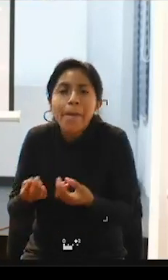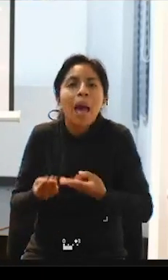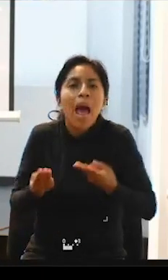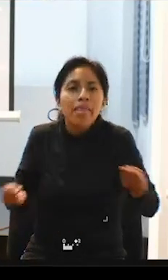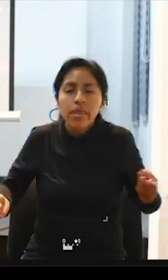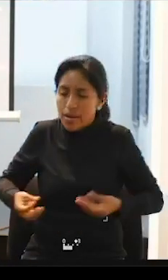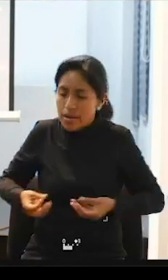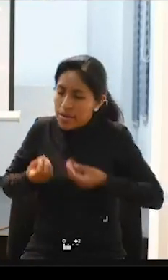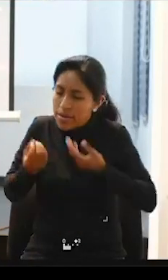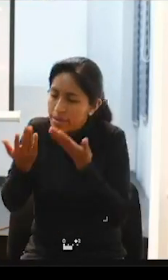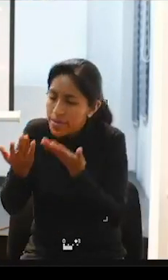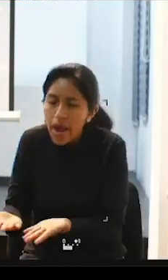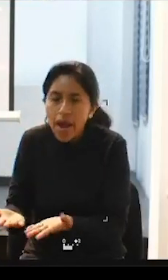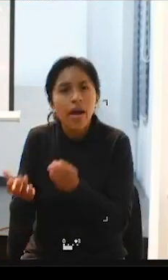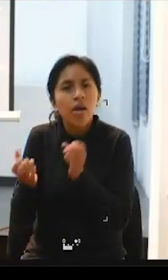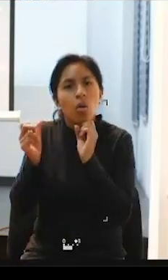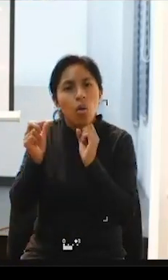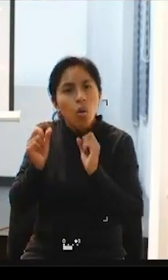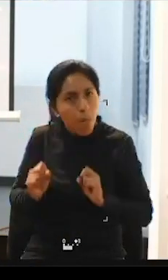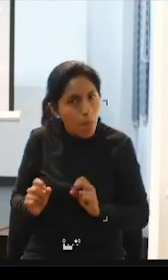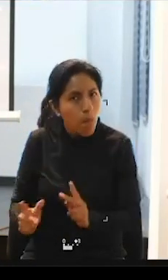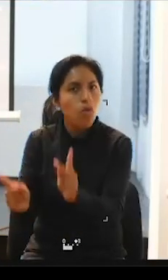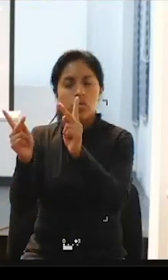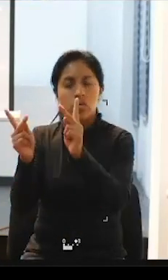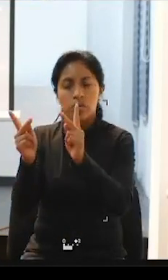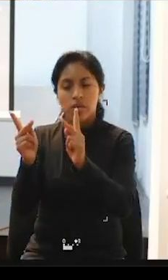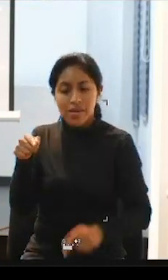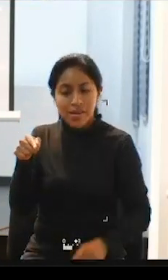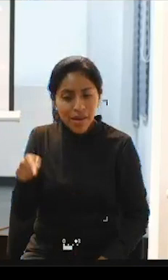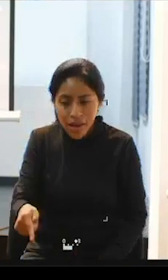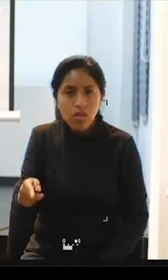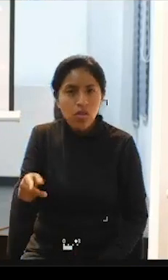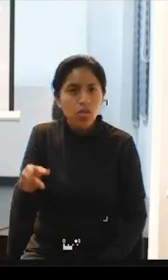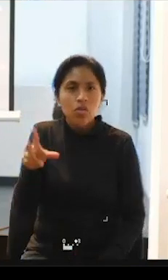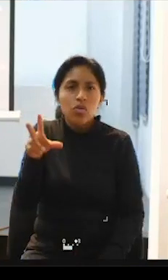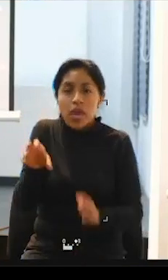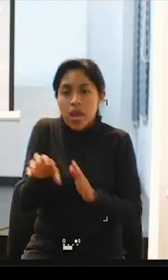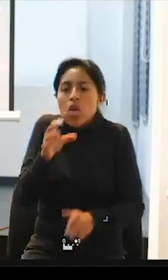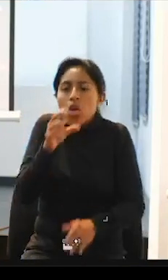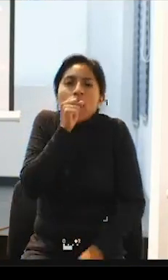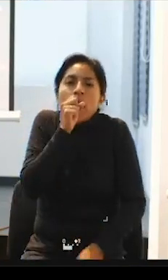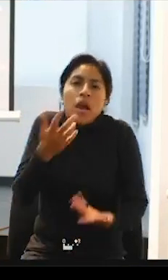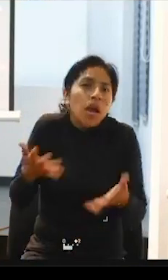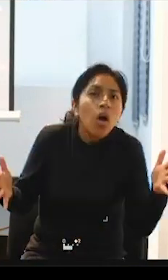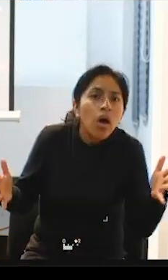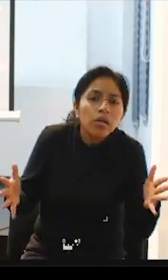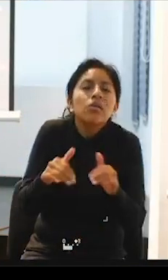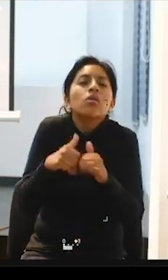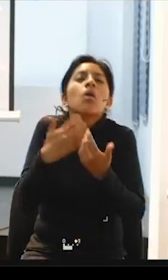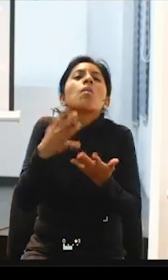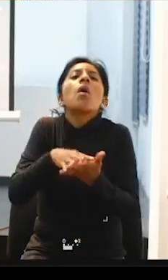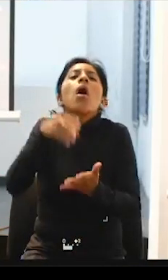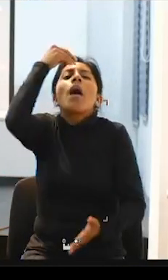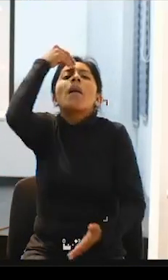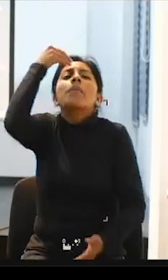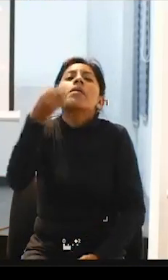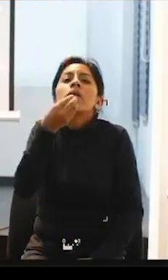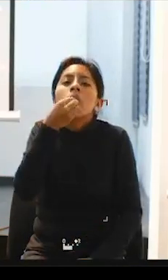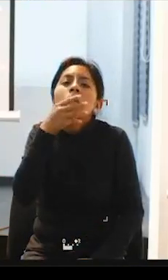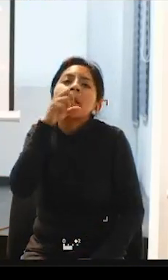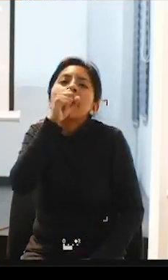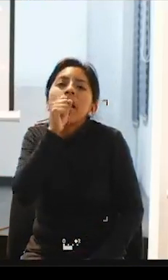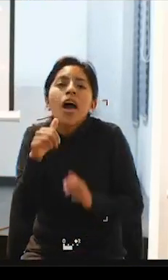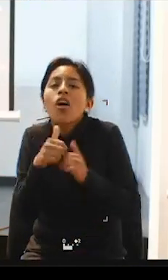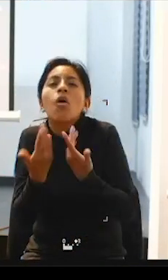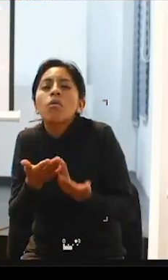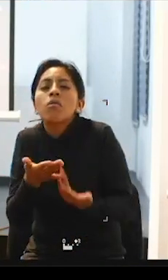si no le das las oportunidades y no va a aprender a comer naranjas si no hay naranjas en casa entonces necesitamos que